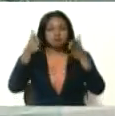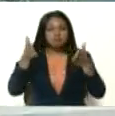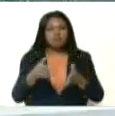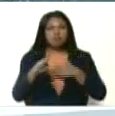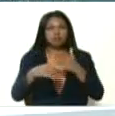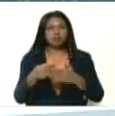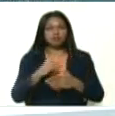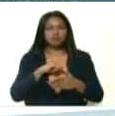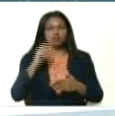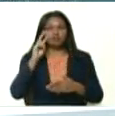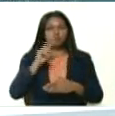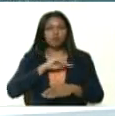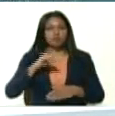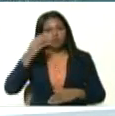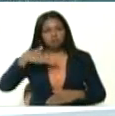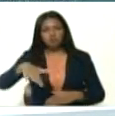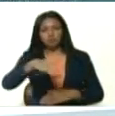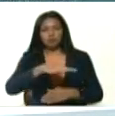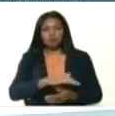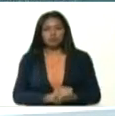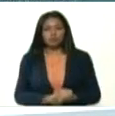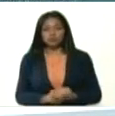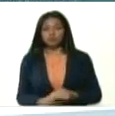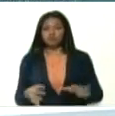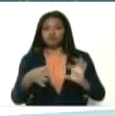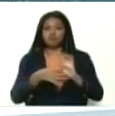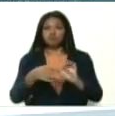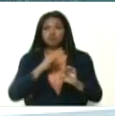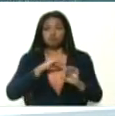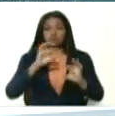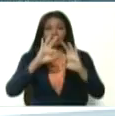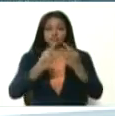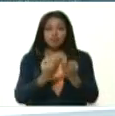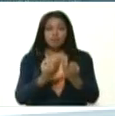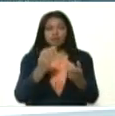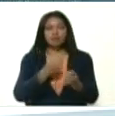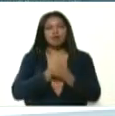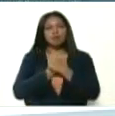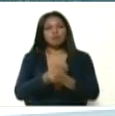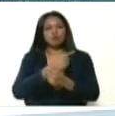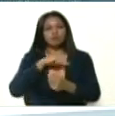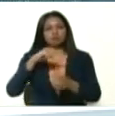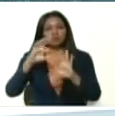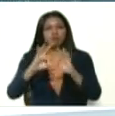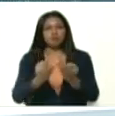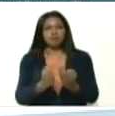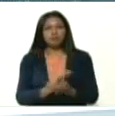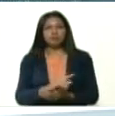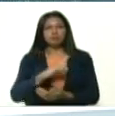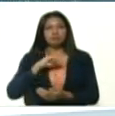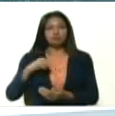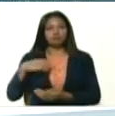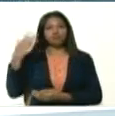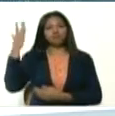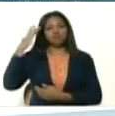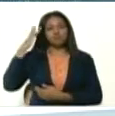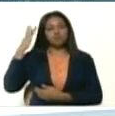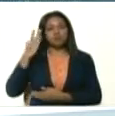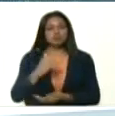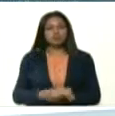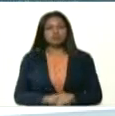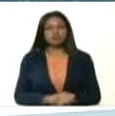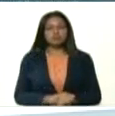que usted le da a nuestro pueblo en esa unión de nuestras familias y amor de nuestras familias nosotros sabemos que